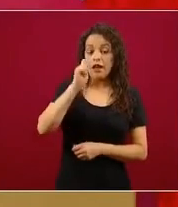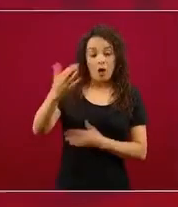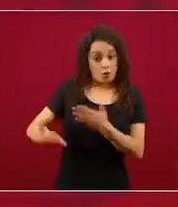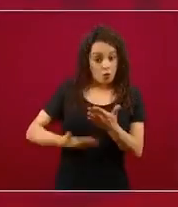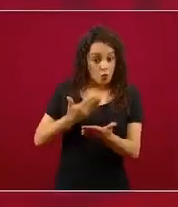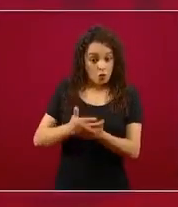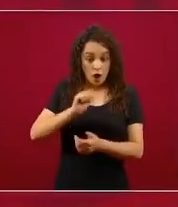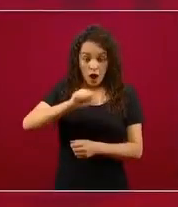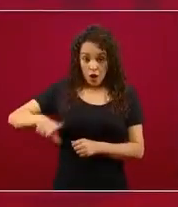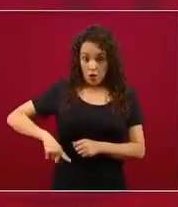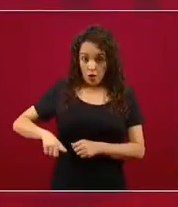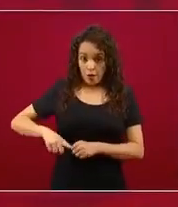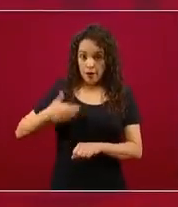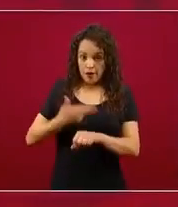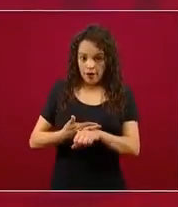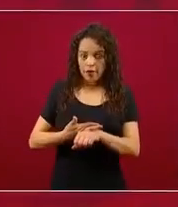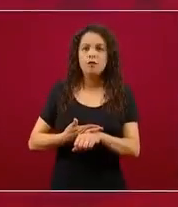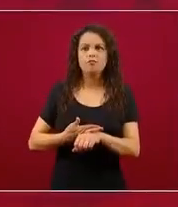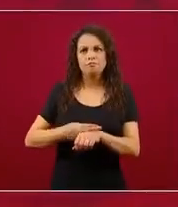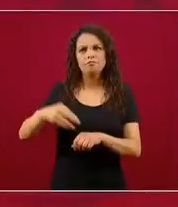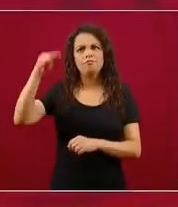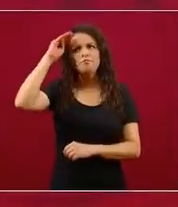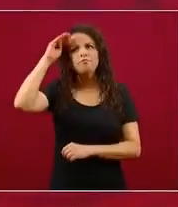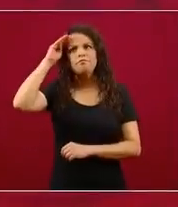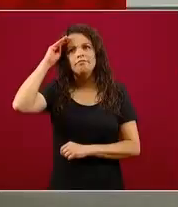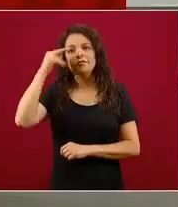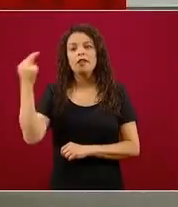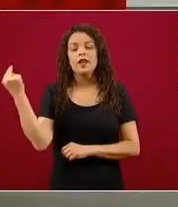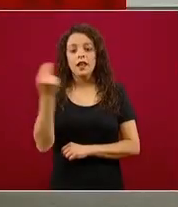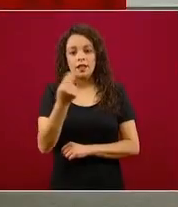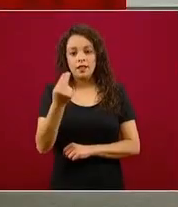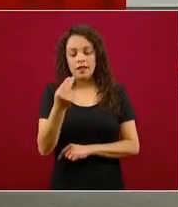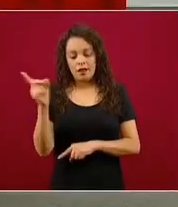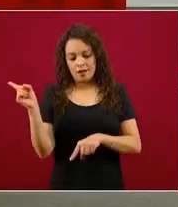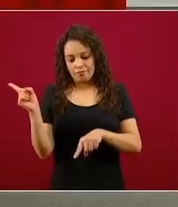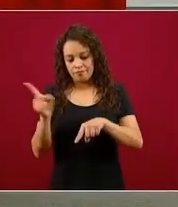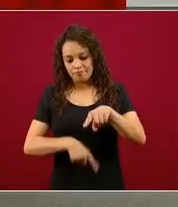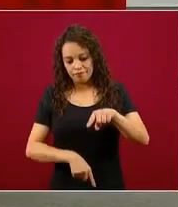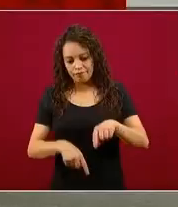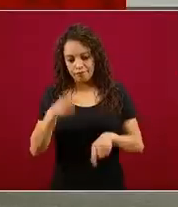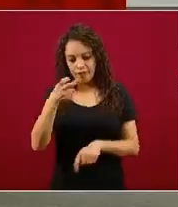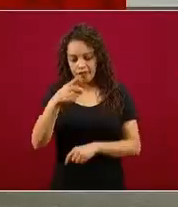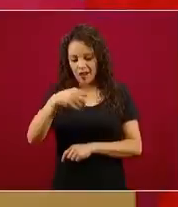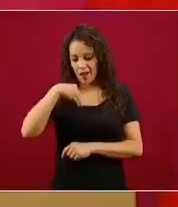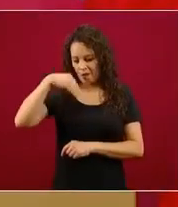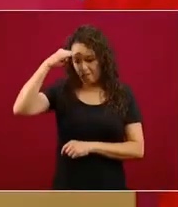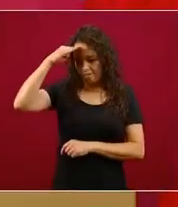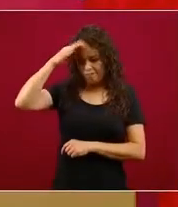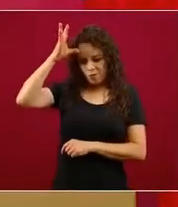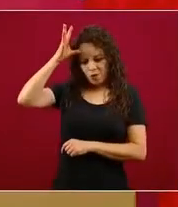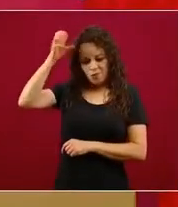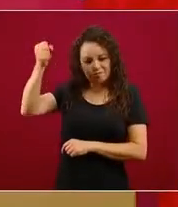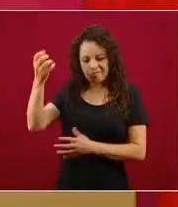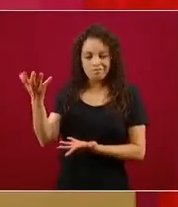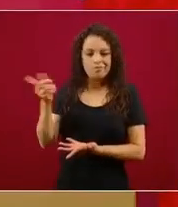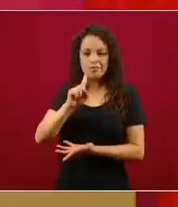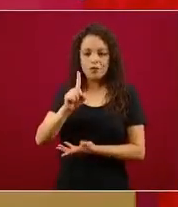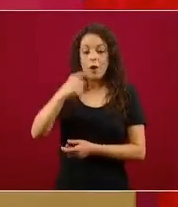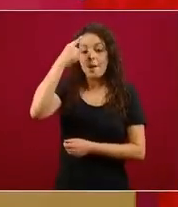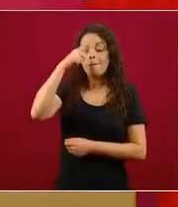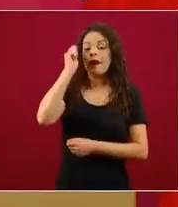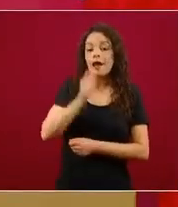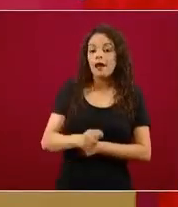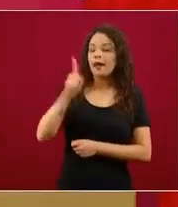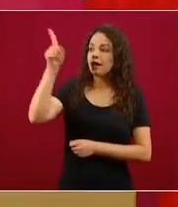consideramos retirar este criterio para el semáforo que hoy anunciamos y que empezará a tener acción